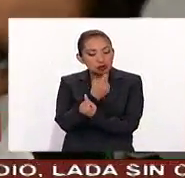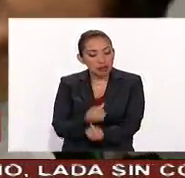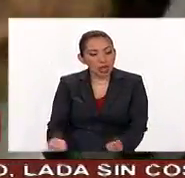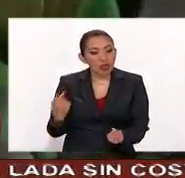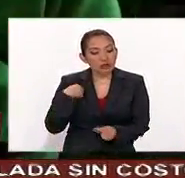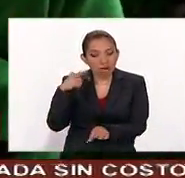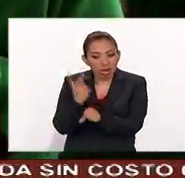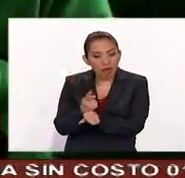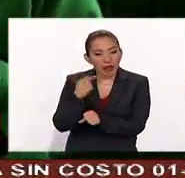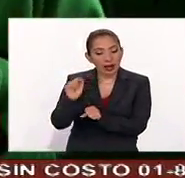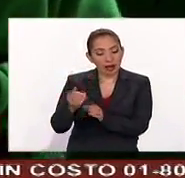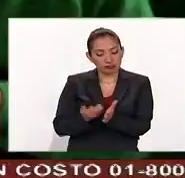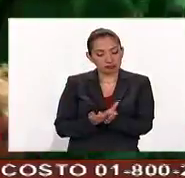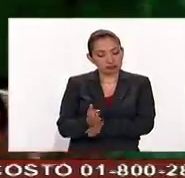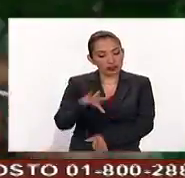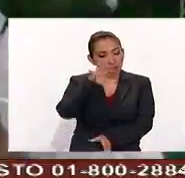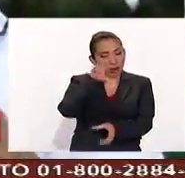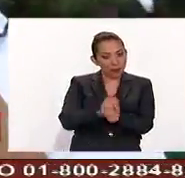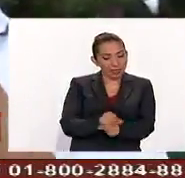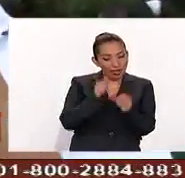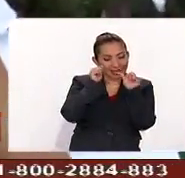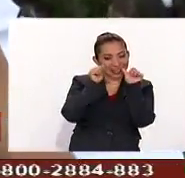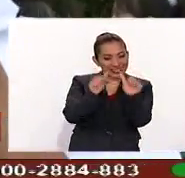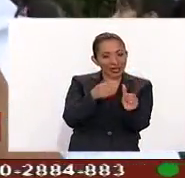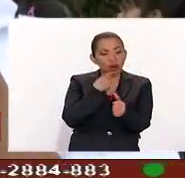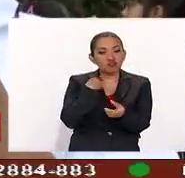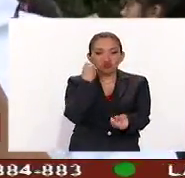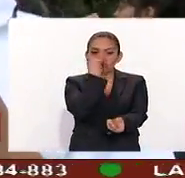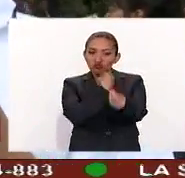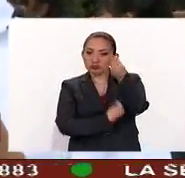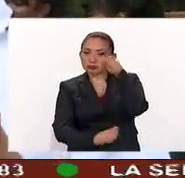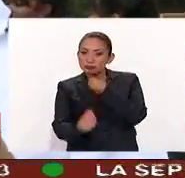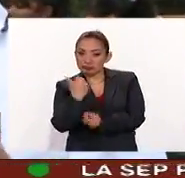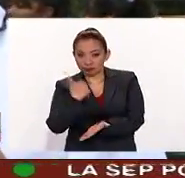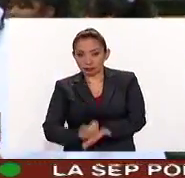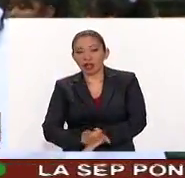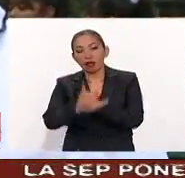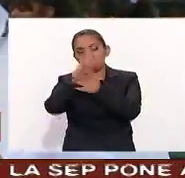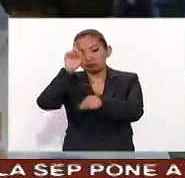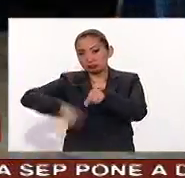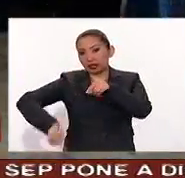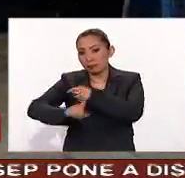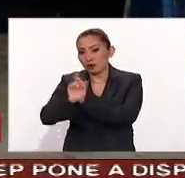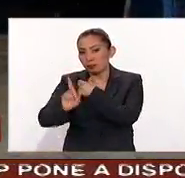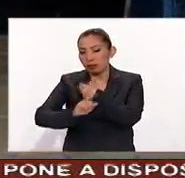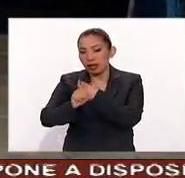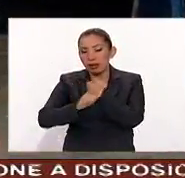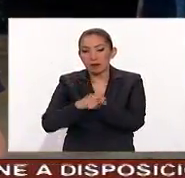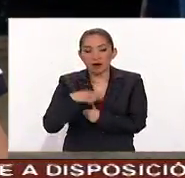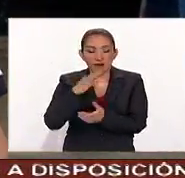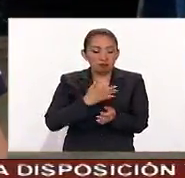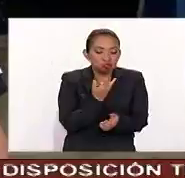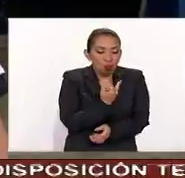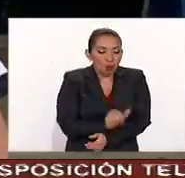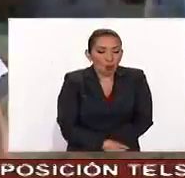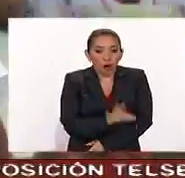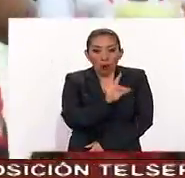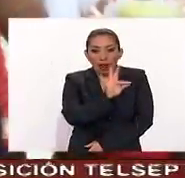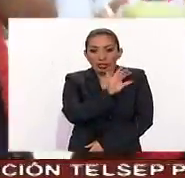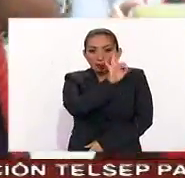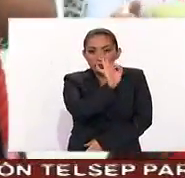se encontró que la estrategia integral de la atención a la nutrición ha ayudado a combatir el problema de desnutrición en un